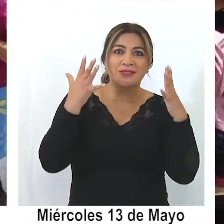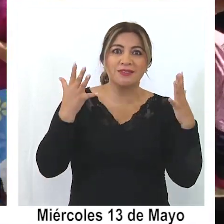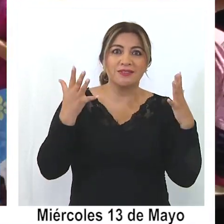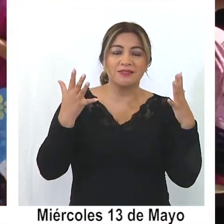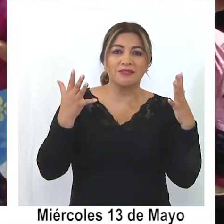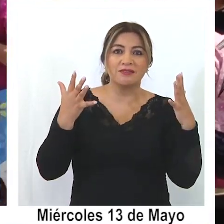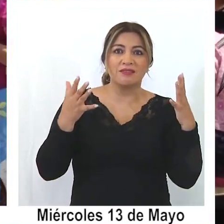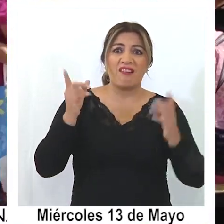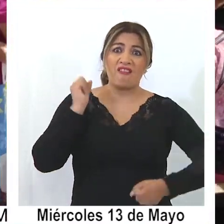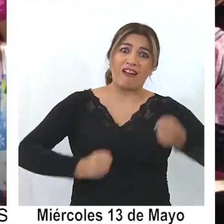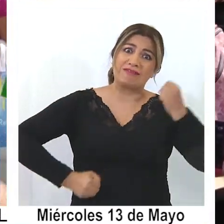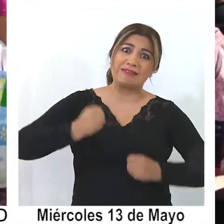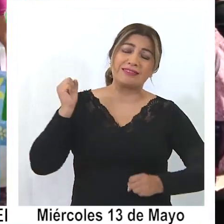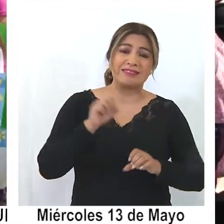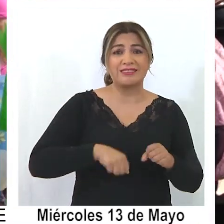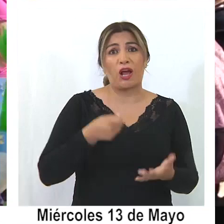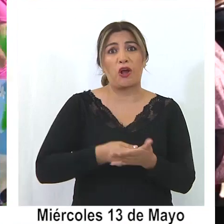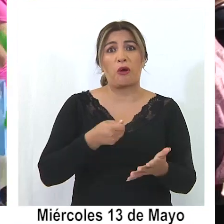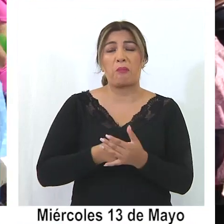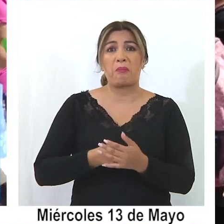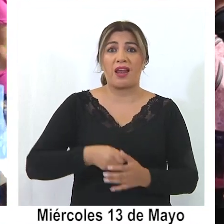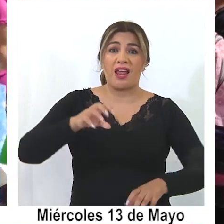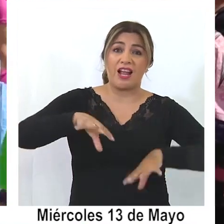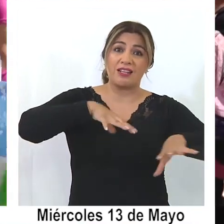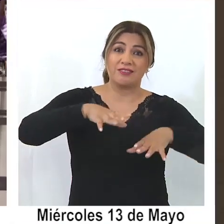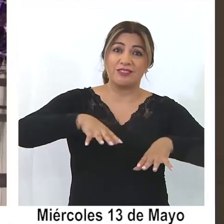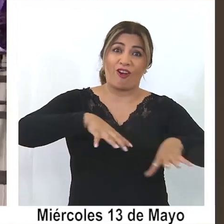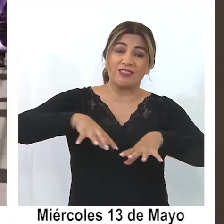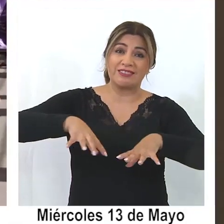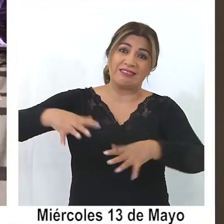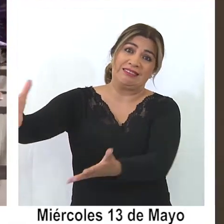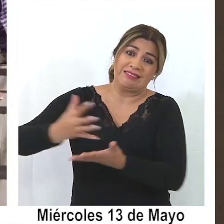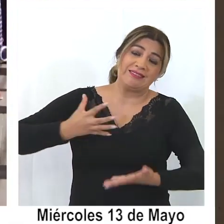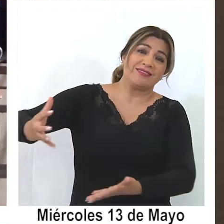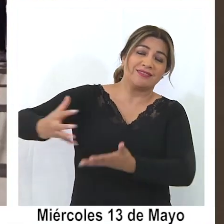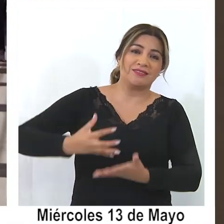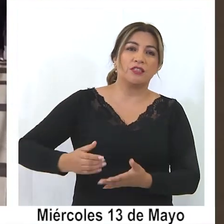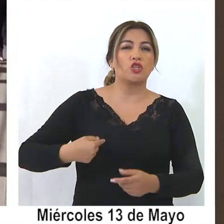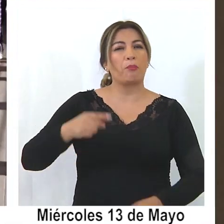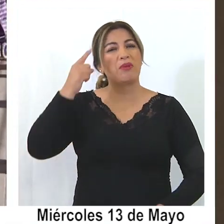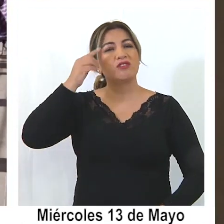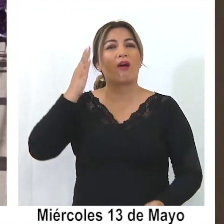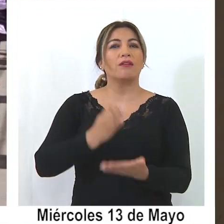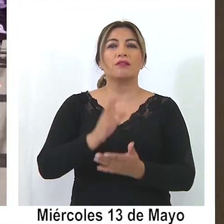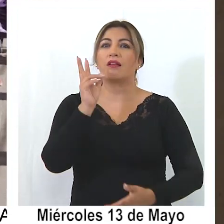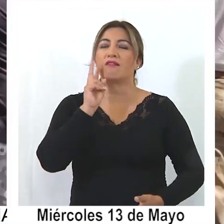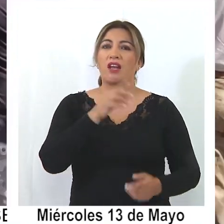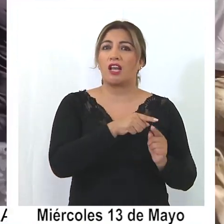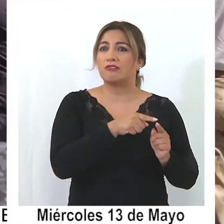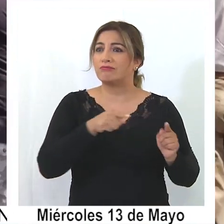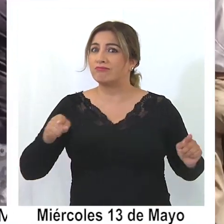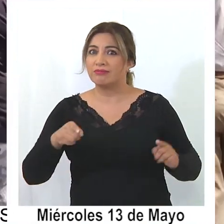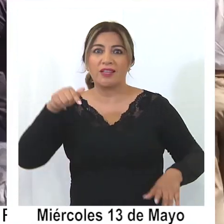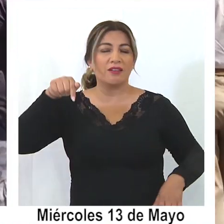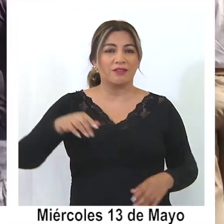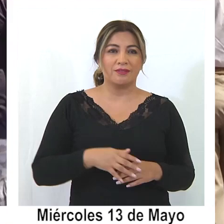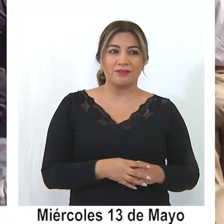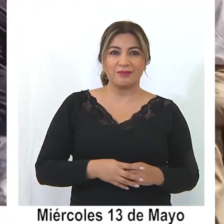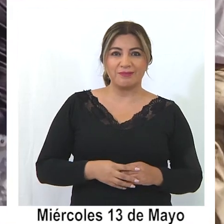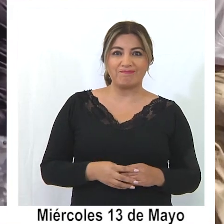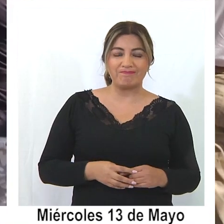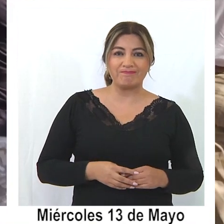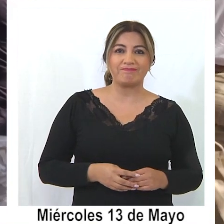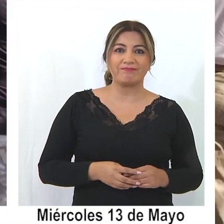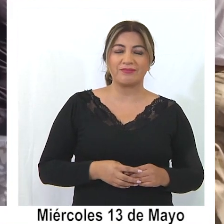y corre a comprar, a acaparar, y yo creo que de aquí al viernes vamos a ver un